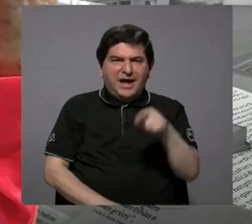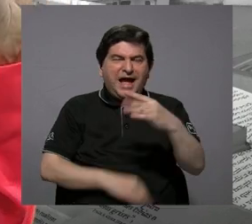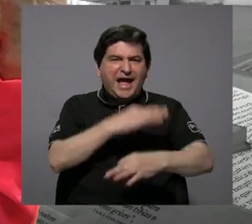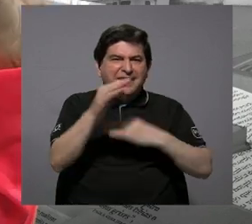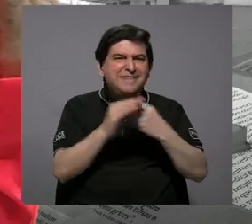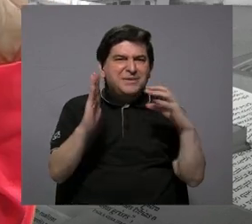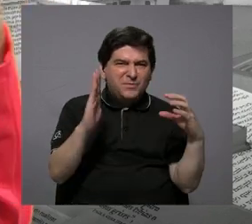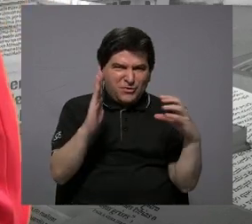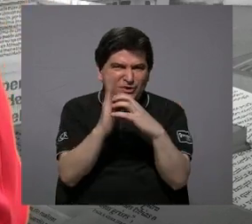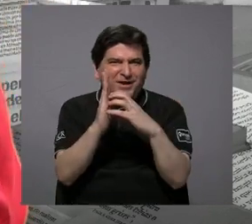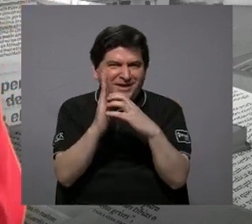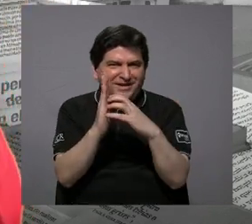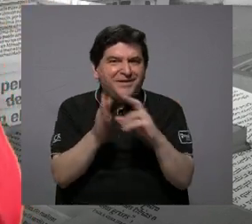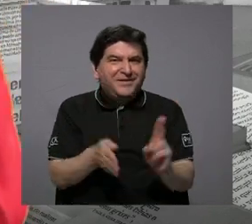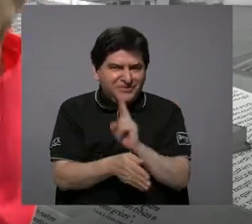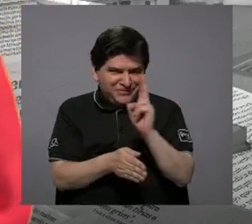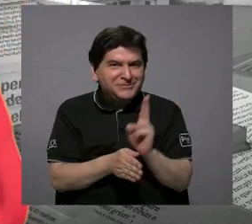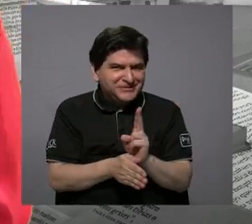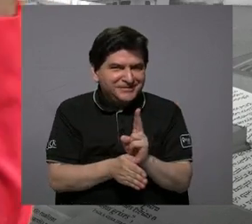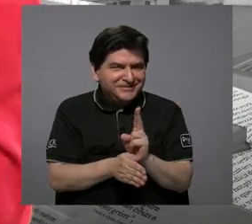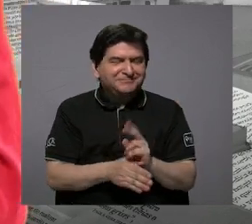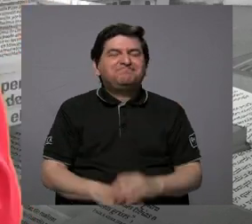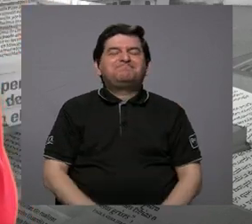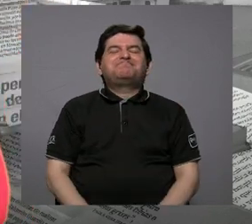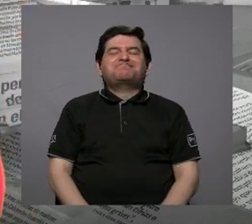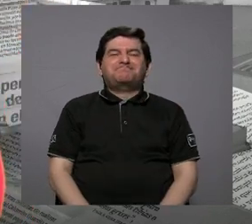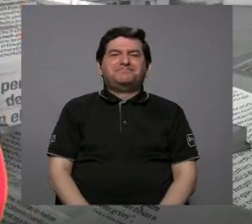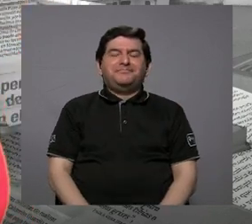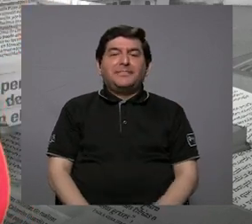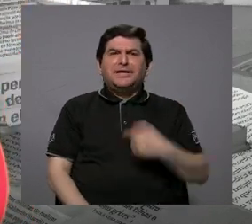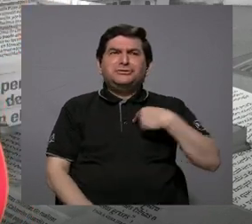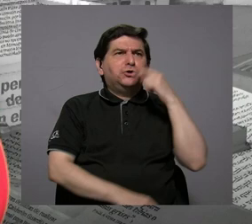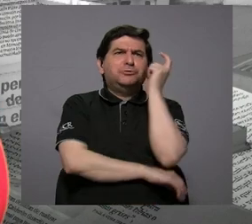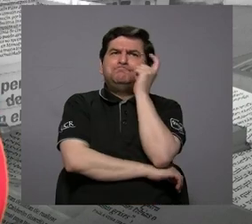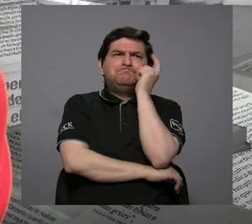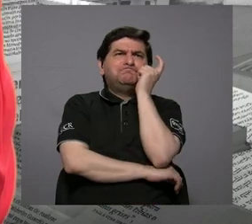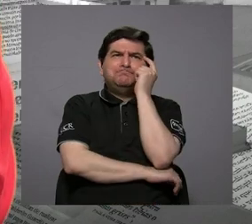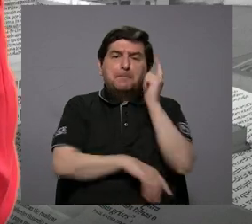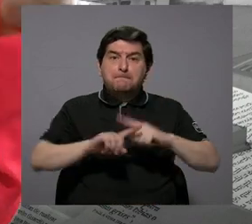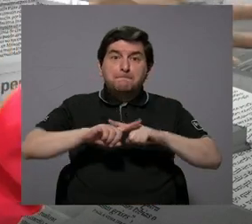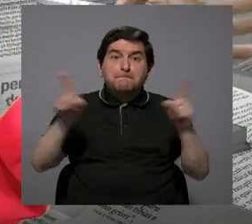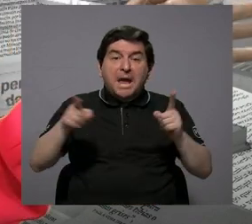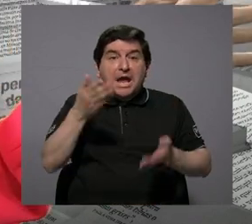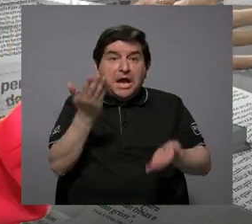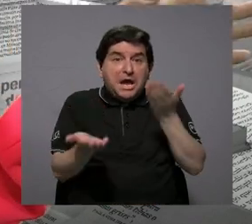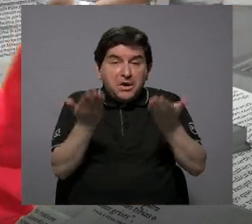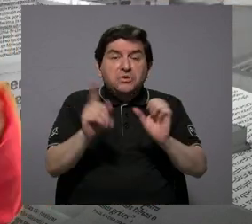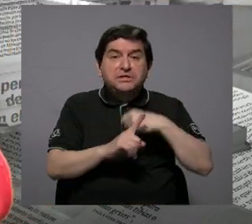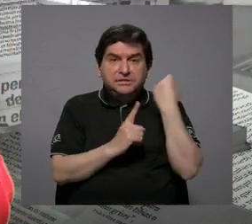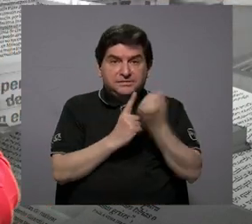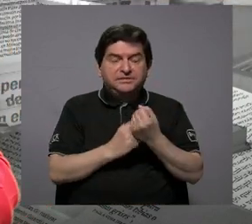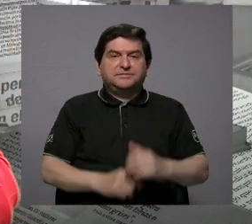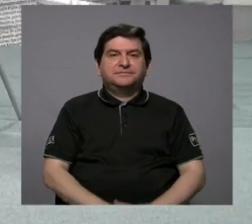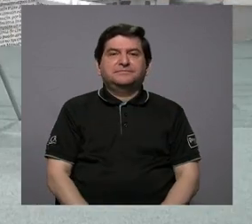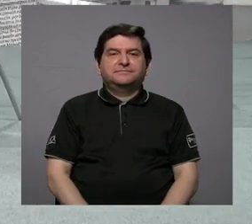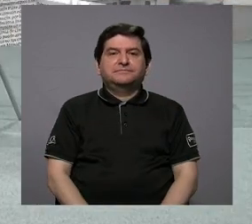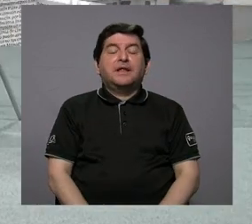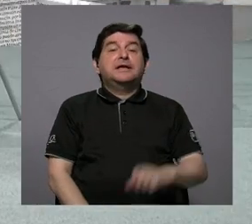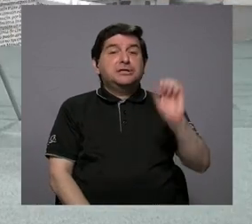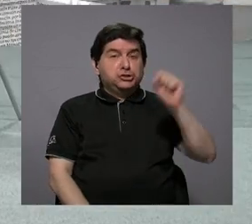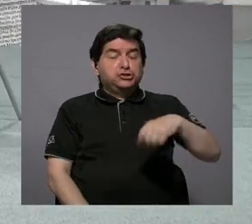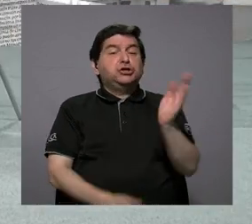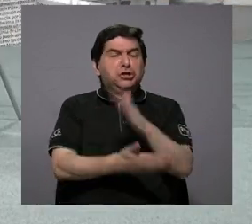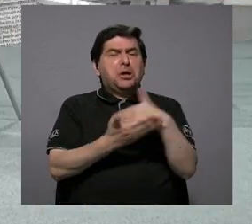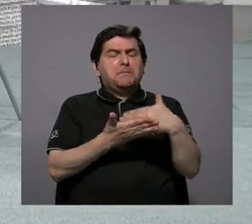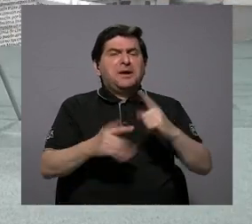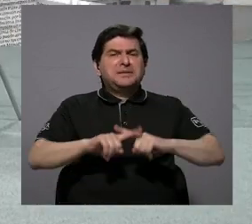cargador debe tener. Entonces, ahora, no lo había pensado, pero creo que por ahí va el asunto. Bueno, sí, en